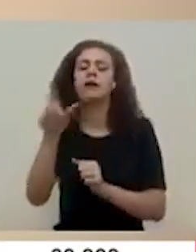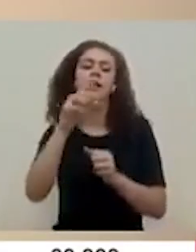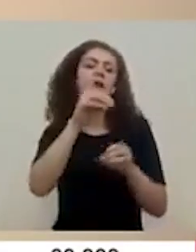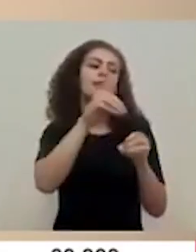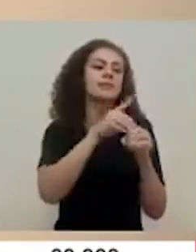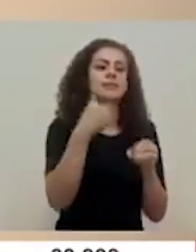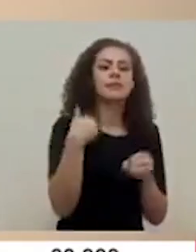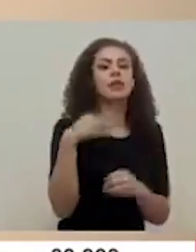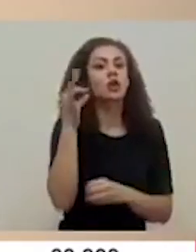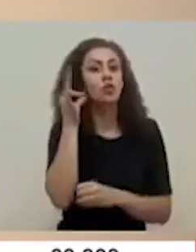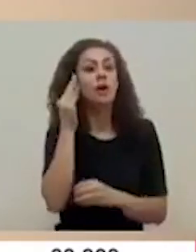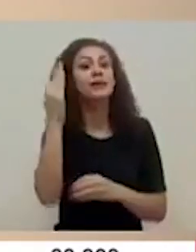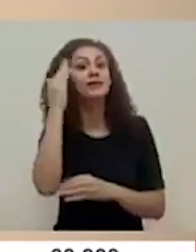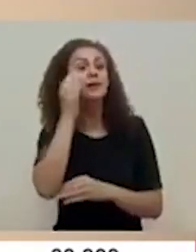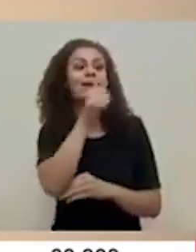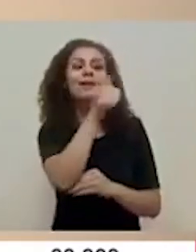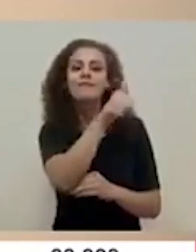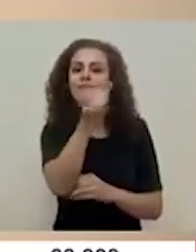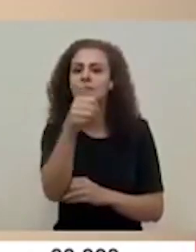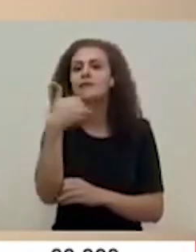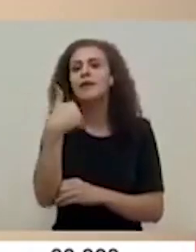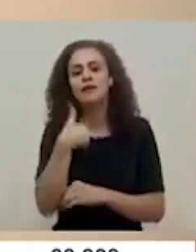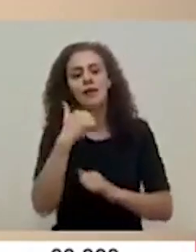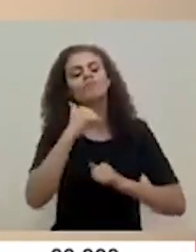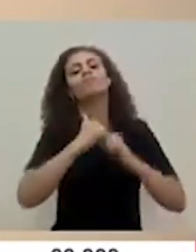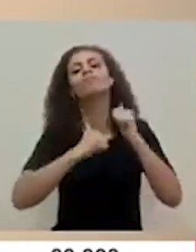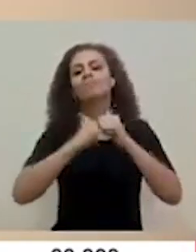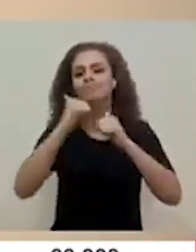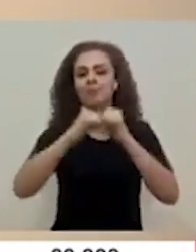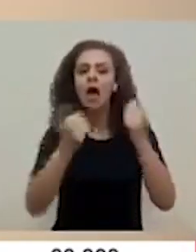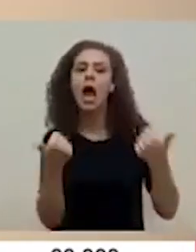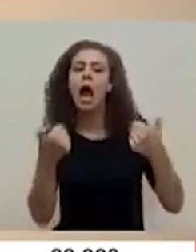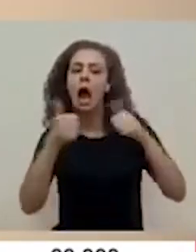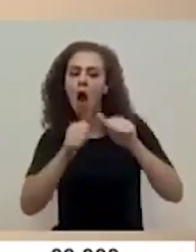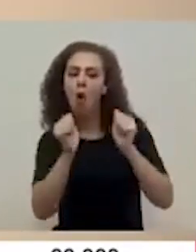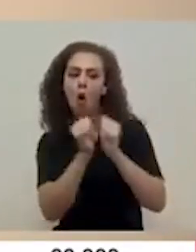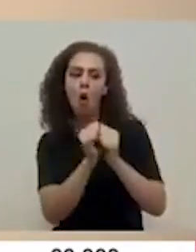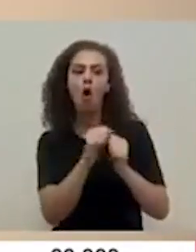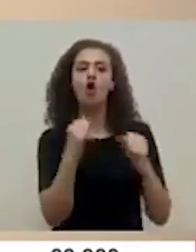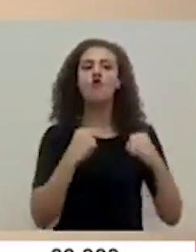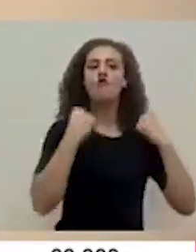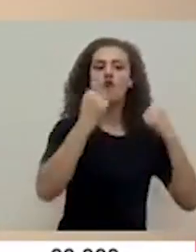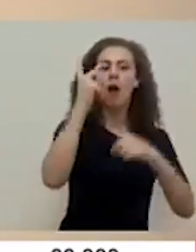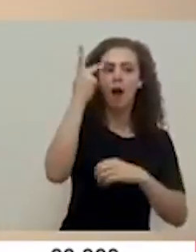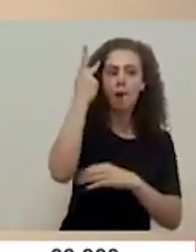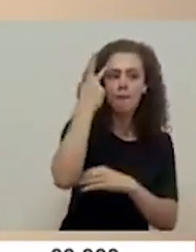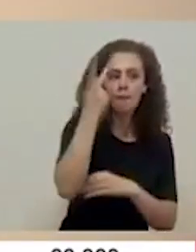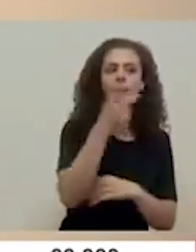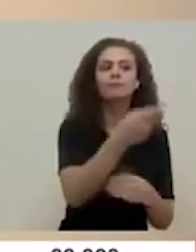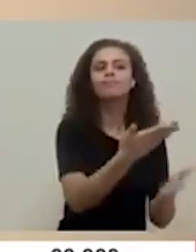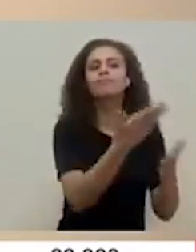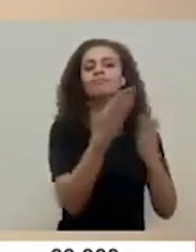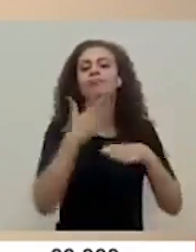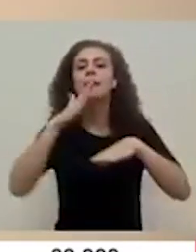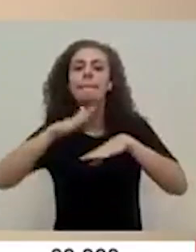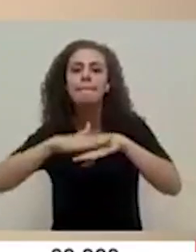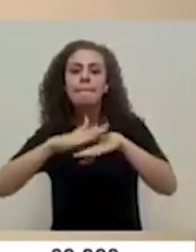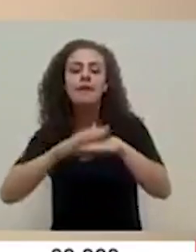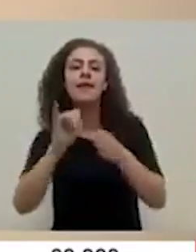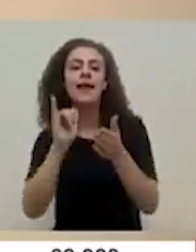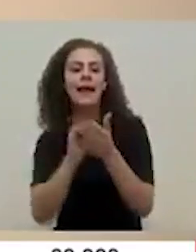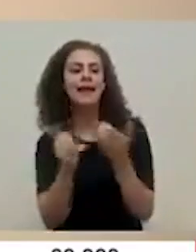a sabiendas de que las mismas requieren de construir un acuerdo con las fuerzas políticas que habilite ese